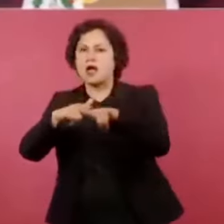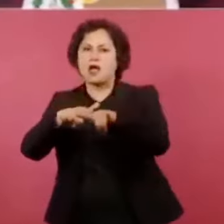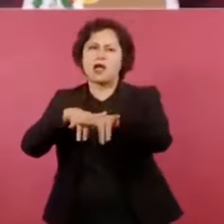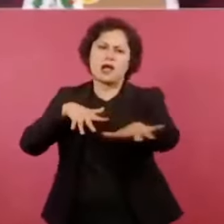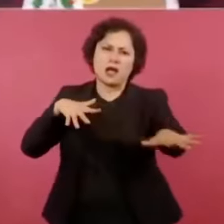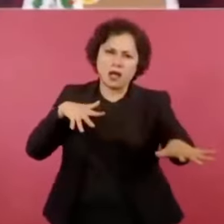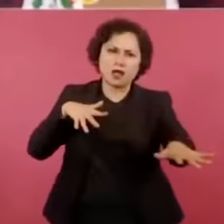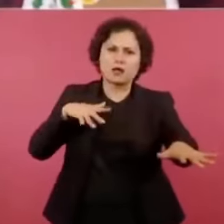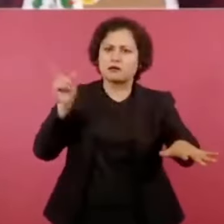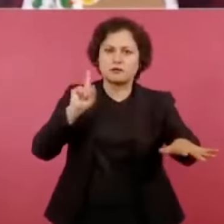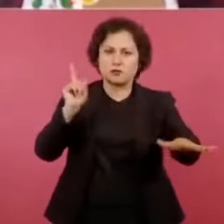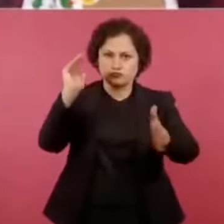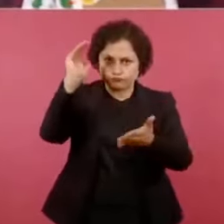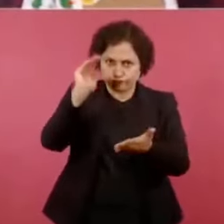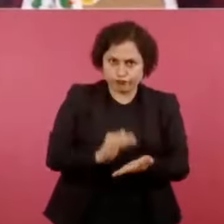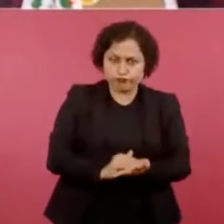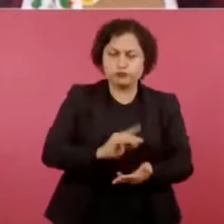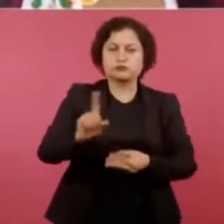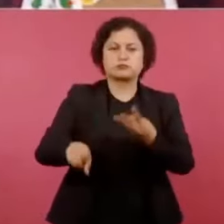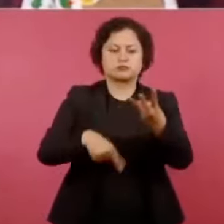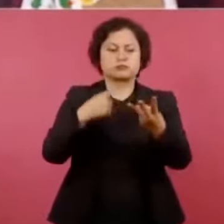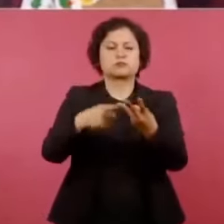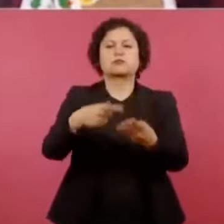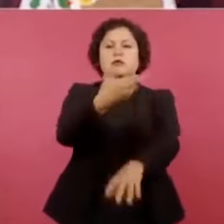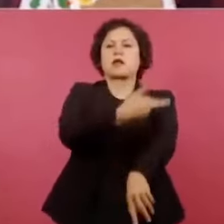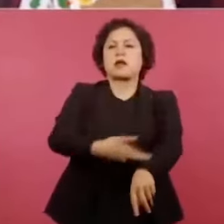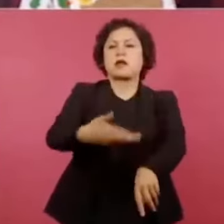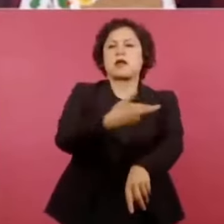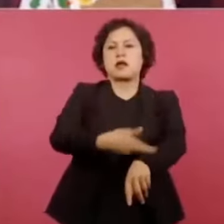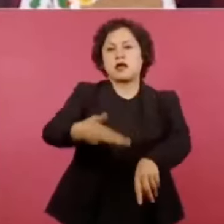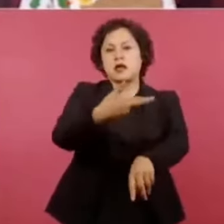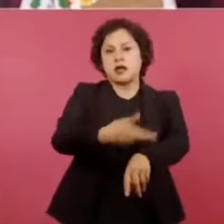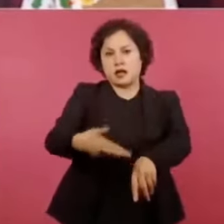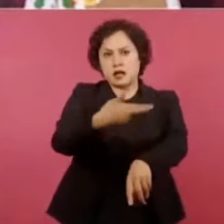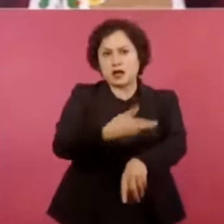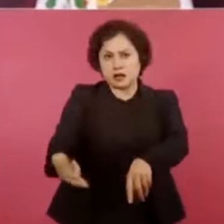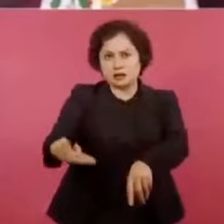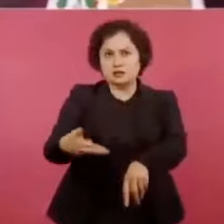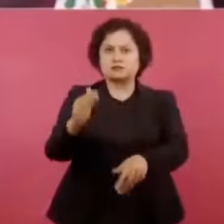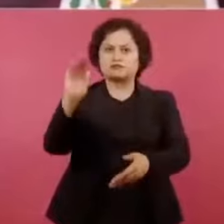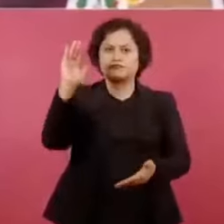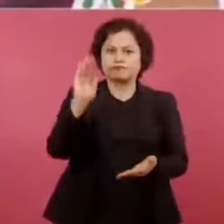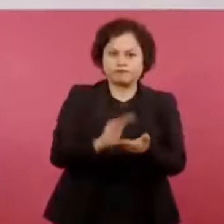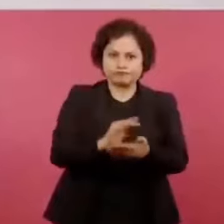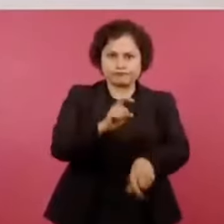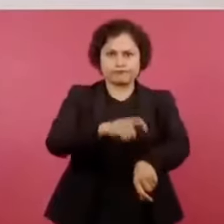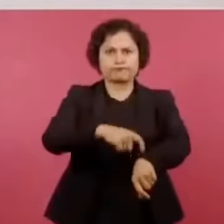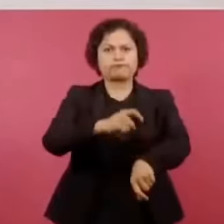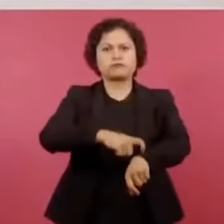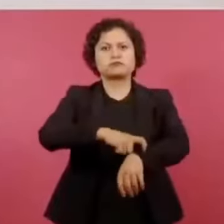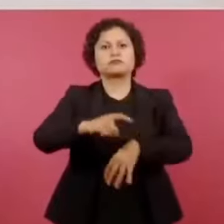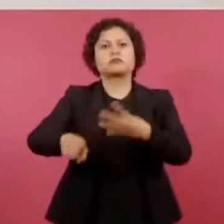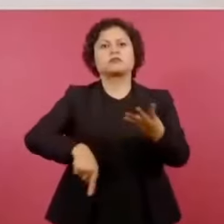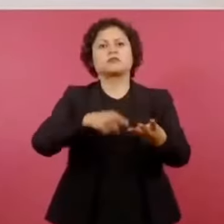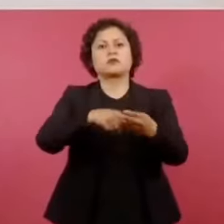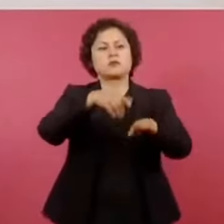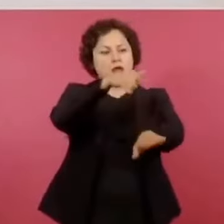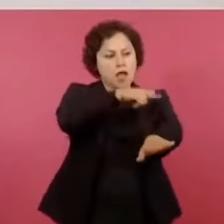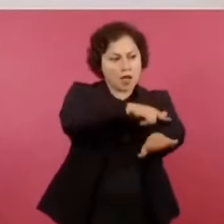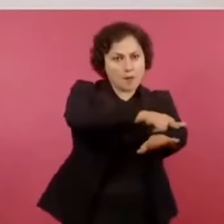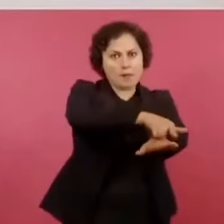cómo se mantuvieron las pistas. No es fácil, aprovecho para